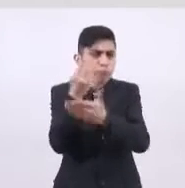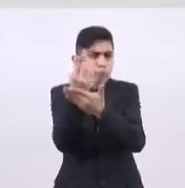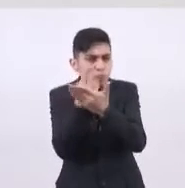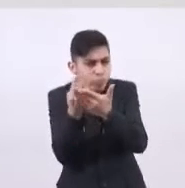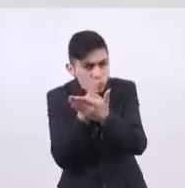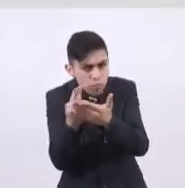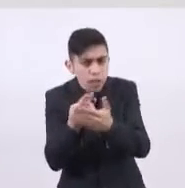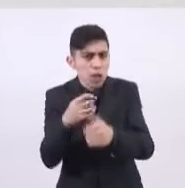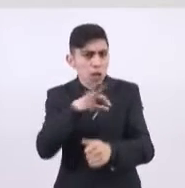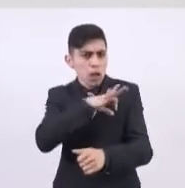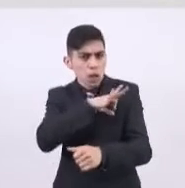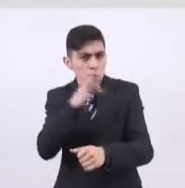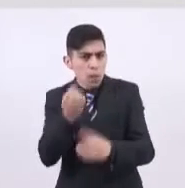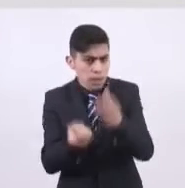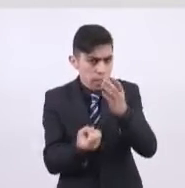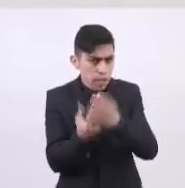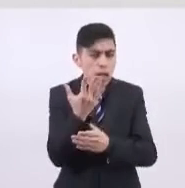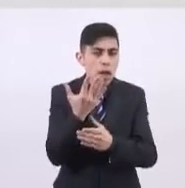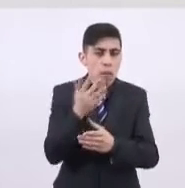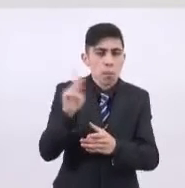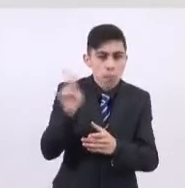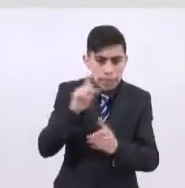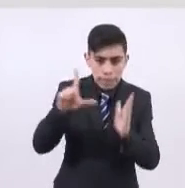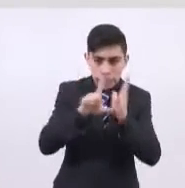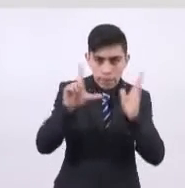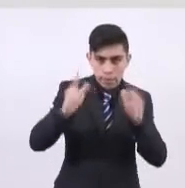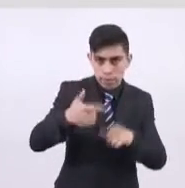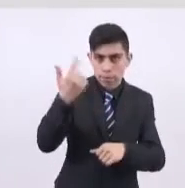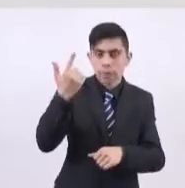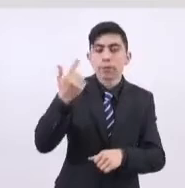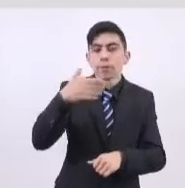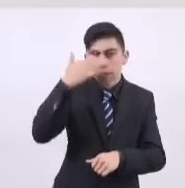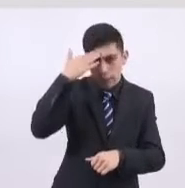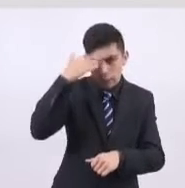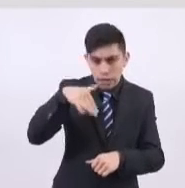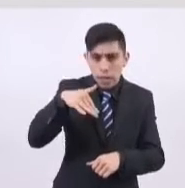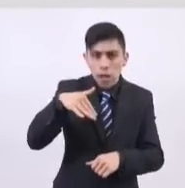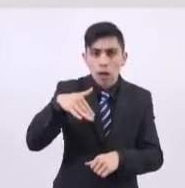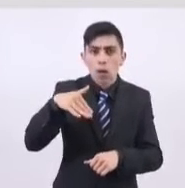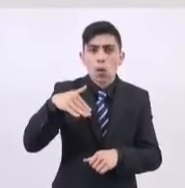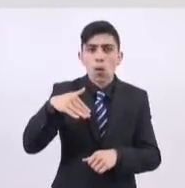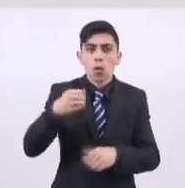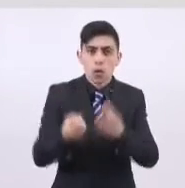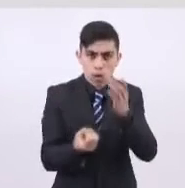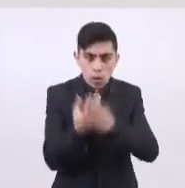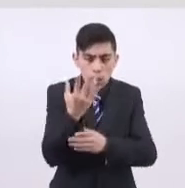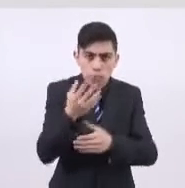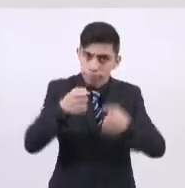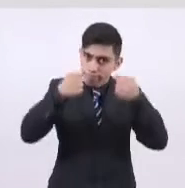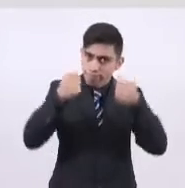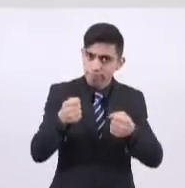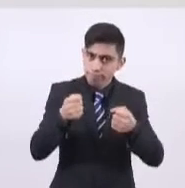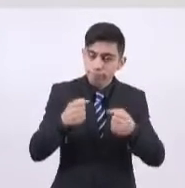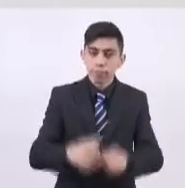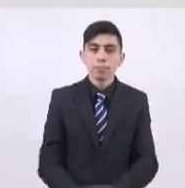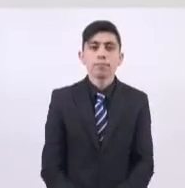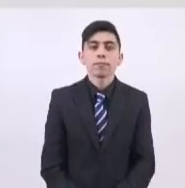infraestructura elevada como las de la línea 12. Sabemos que el resultado garantizará la seguridad de la línea.